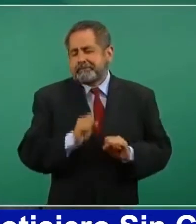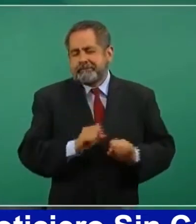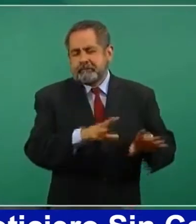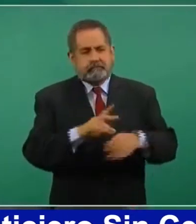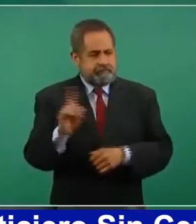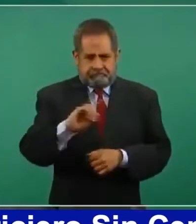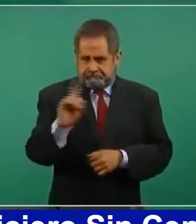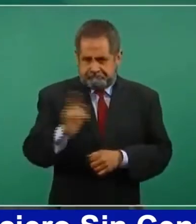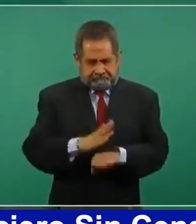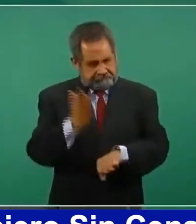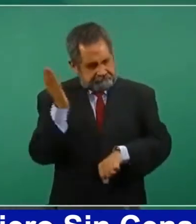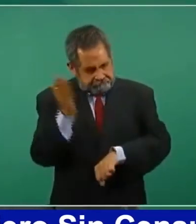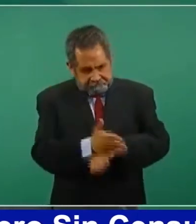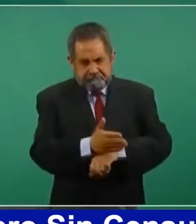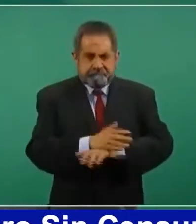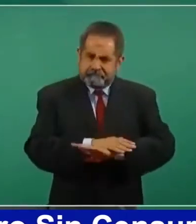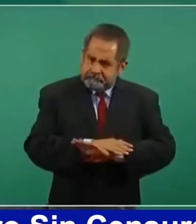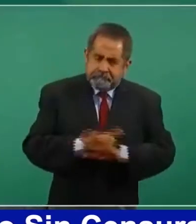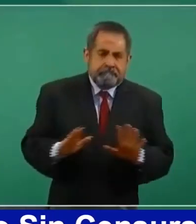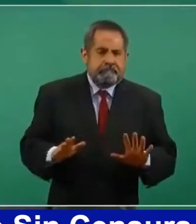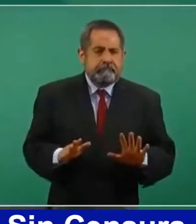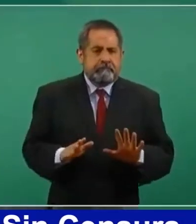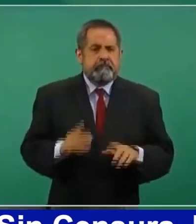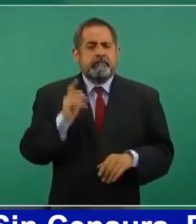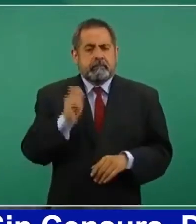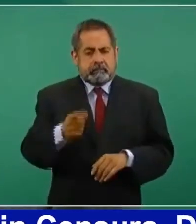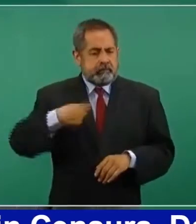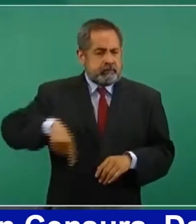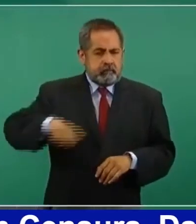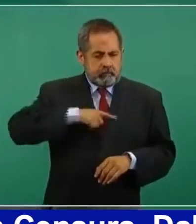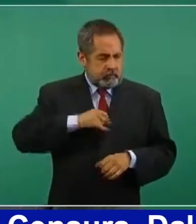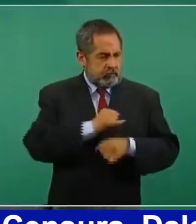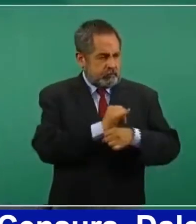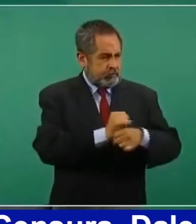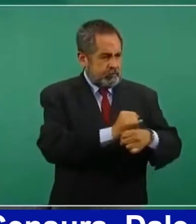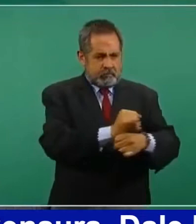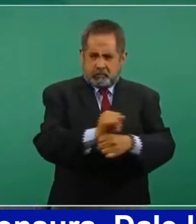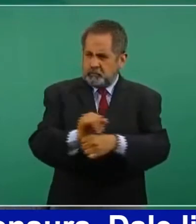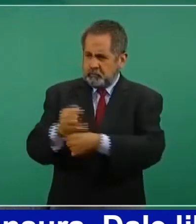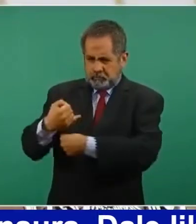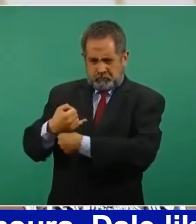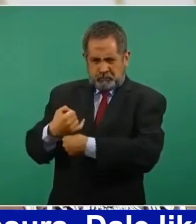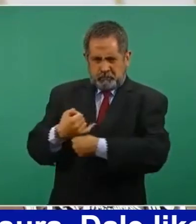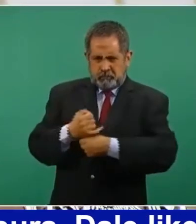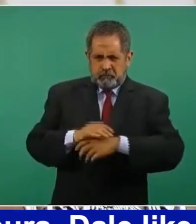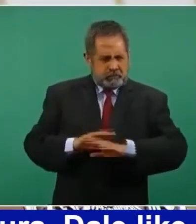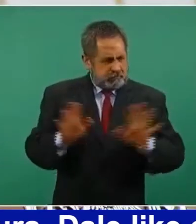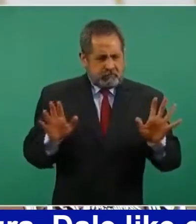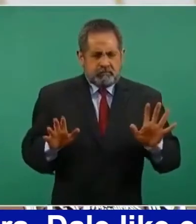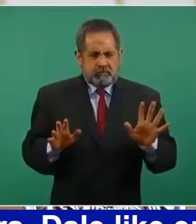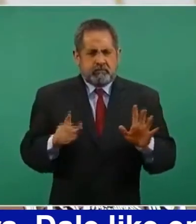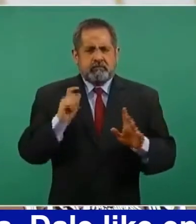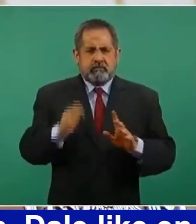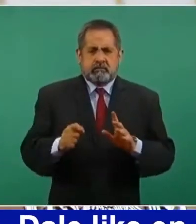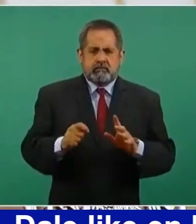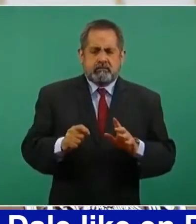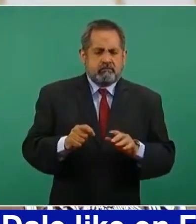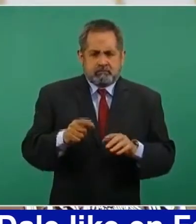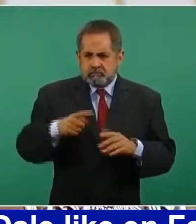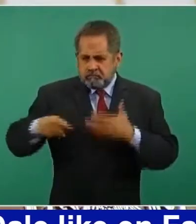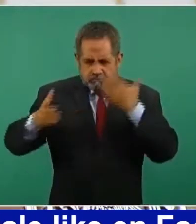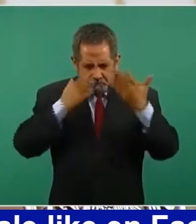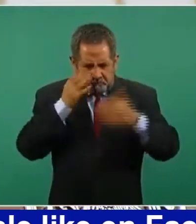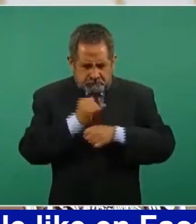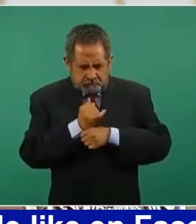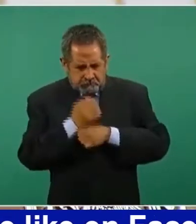puedan ser investigados, que haya escrutinio